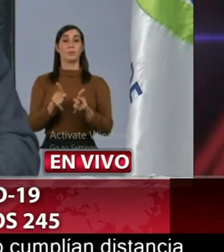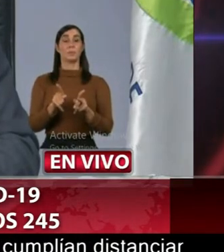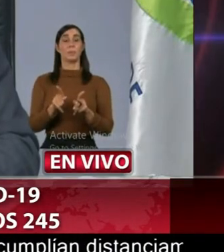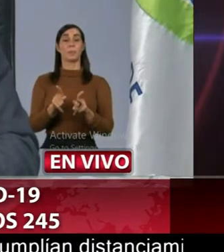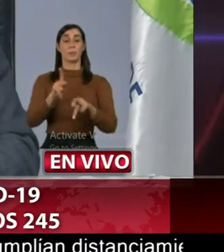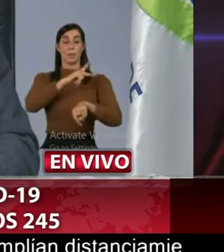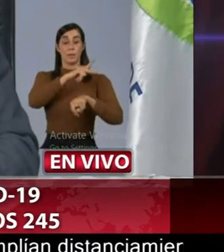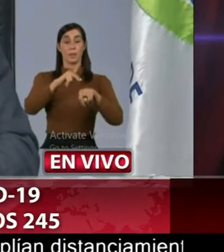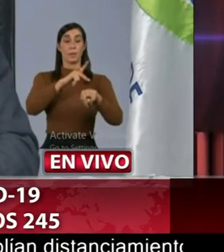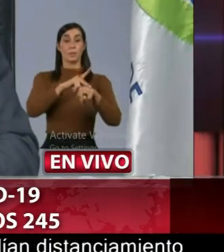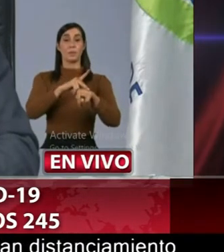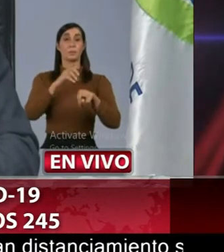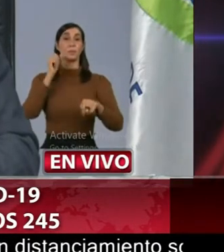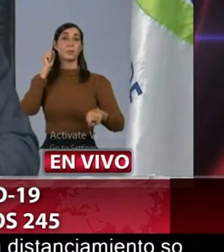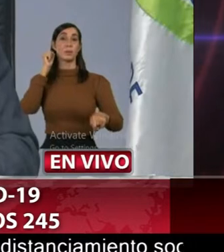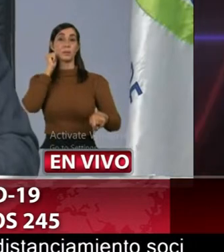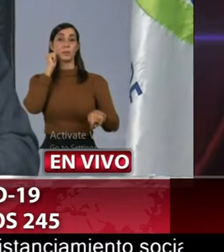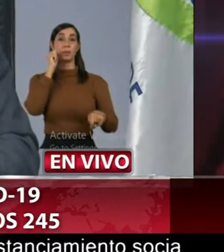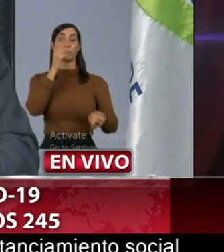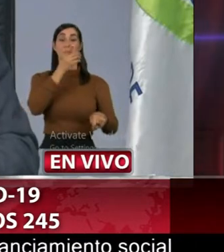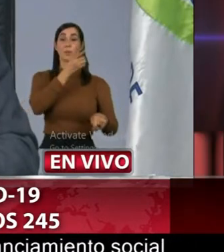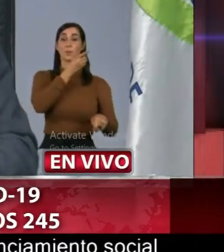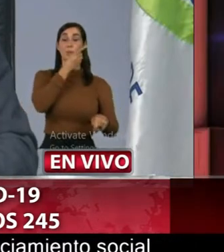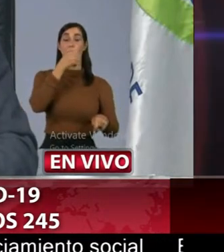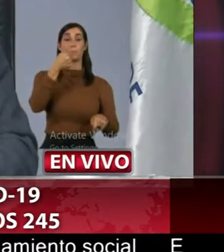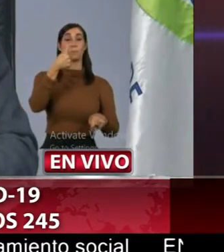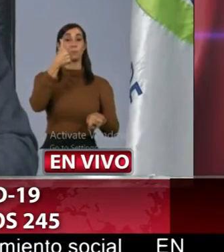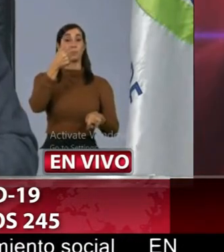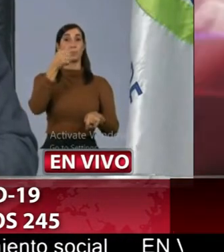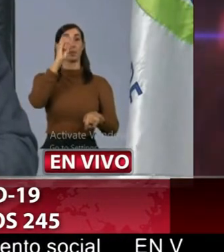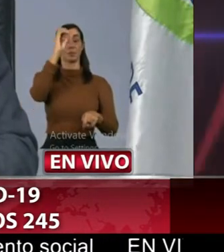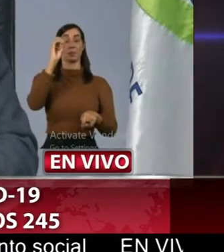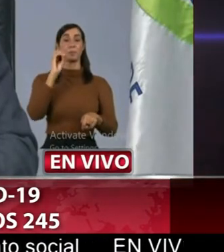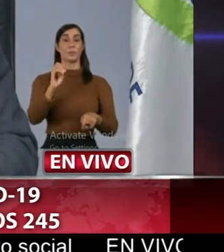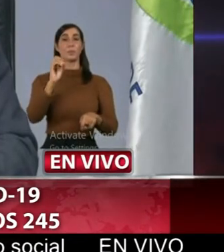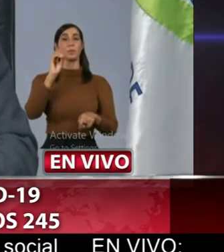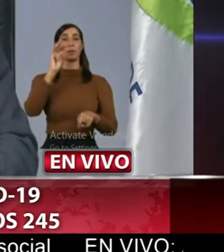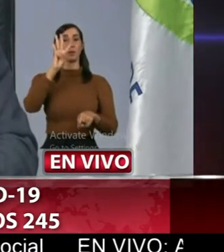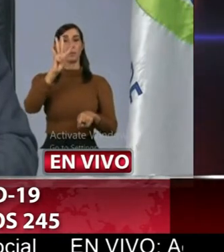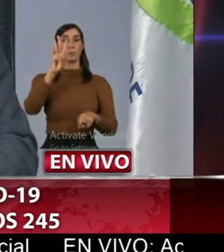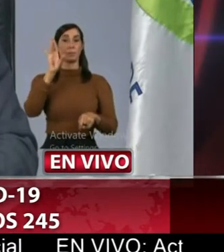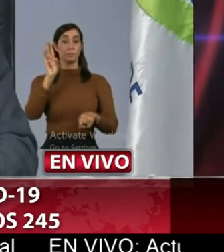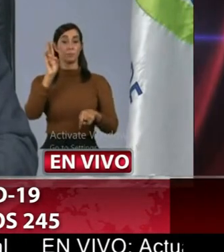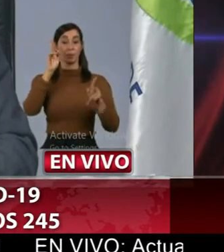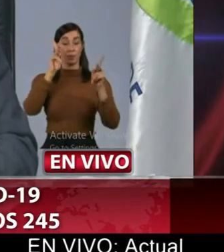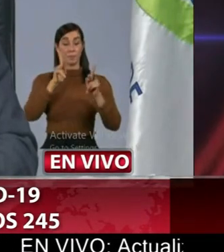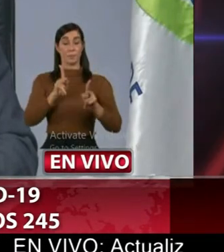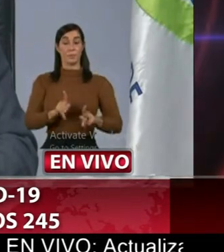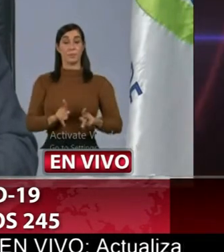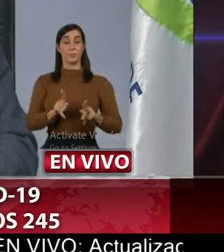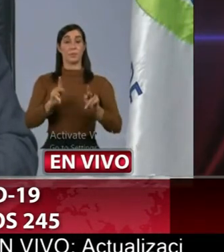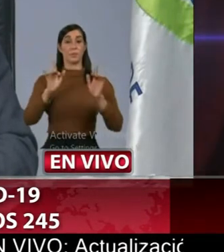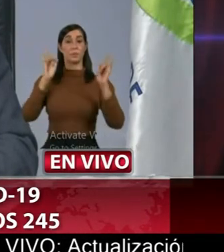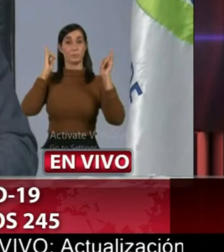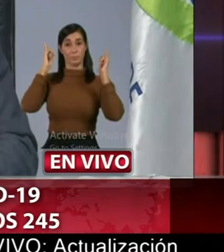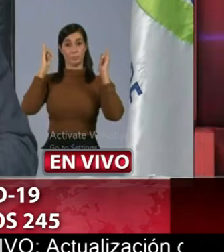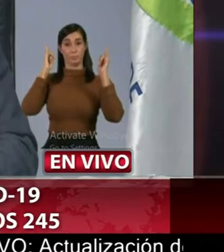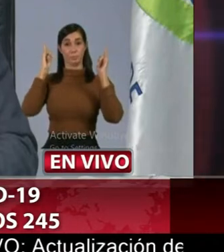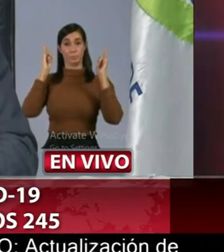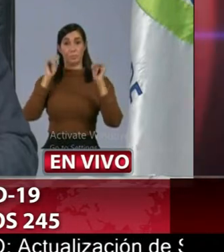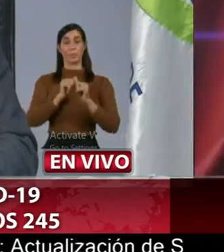la provincia de Domingo 10% 47 personas a Santiago